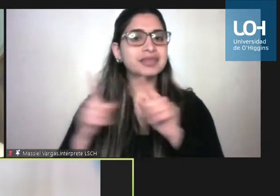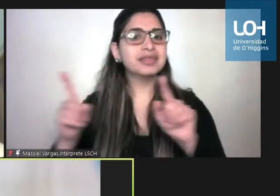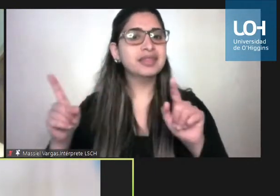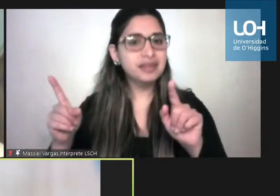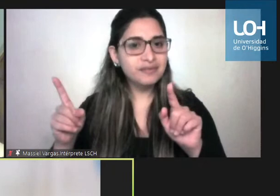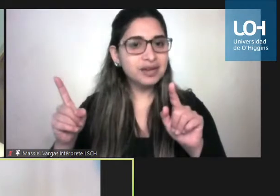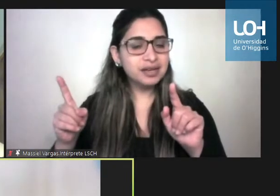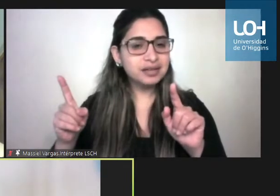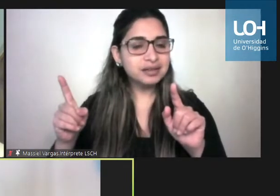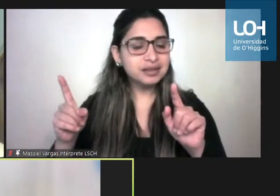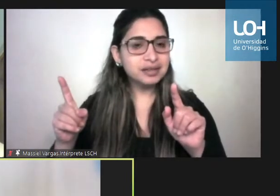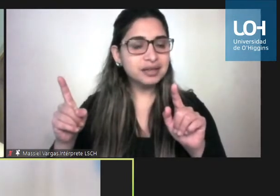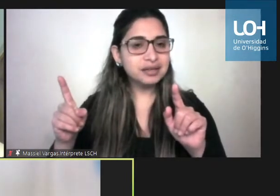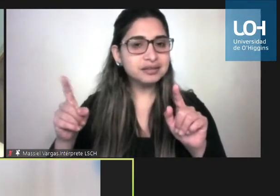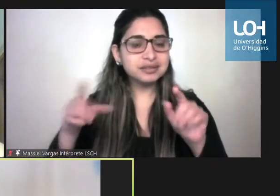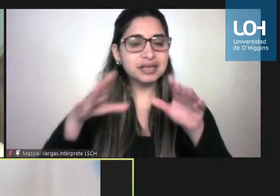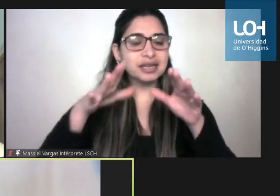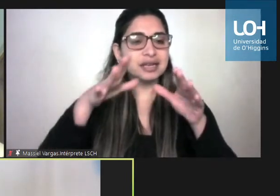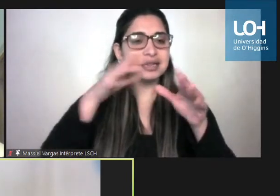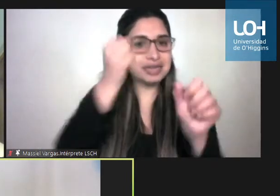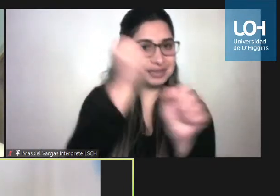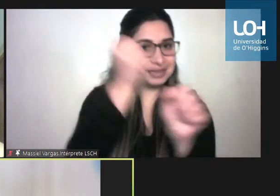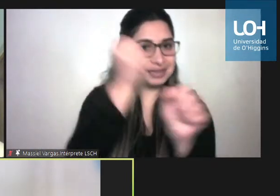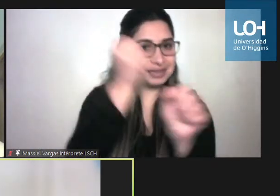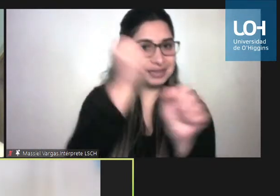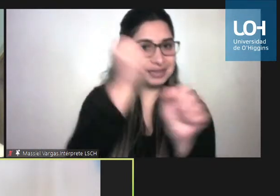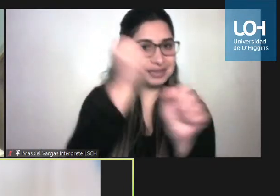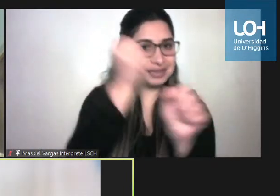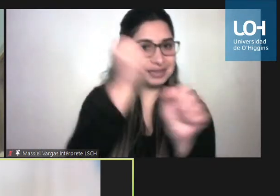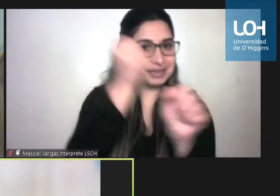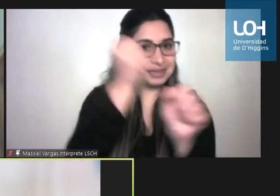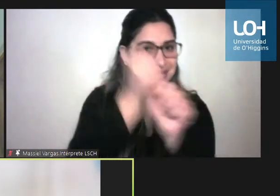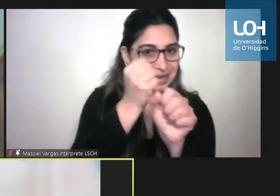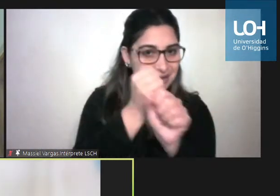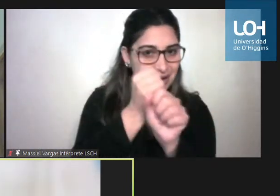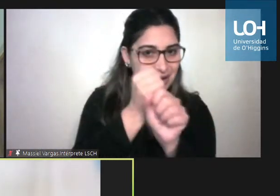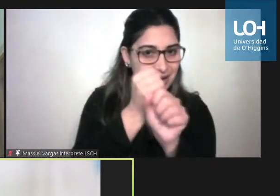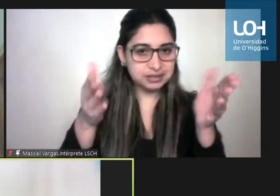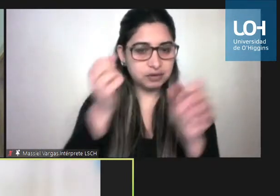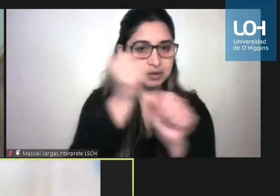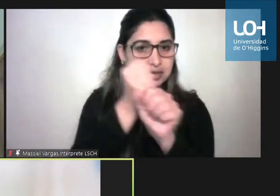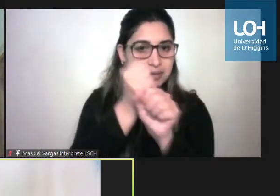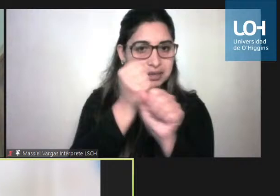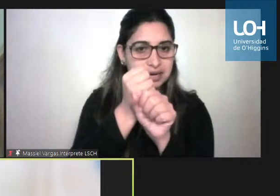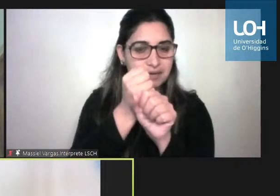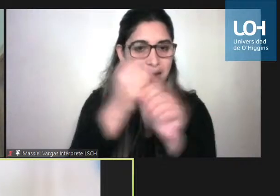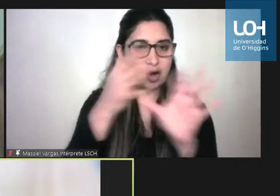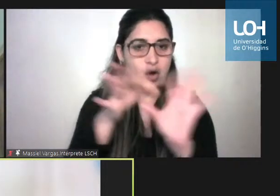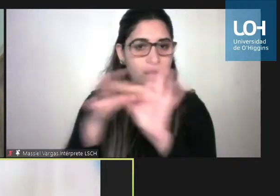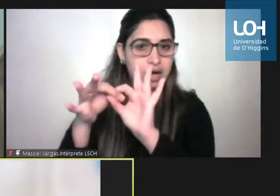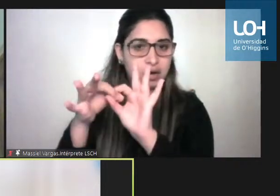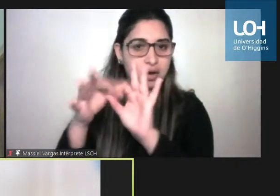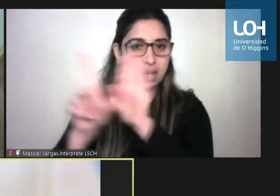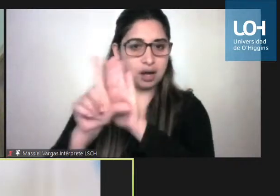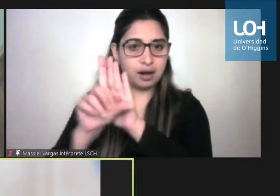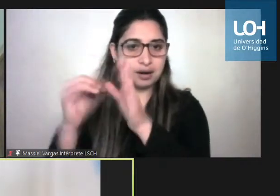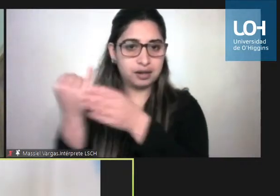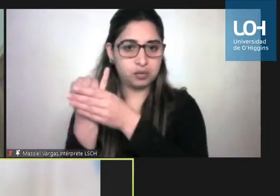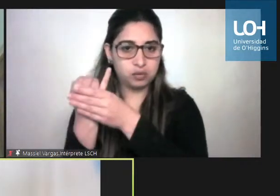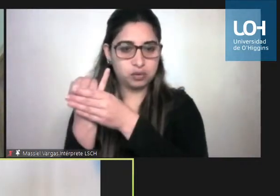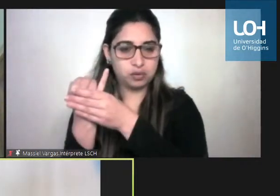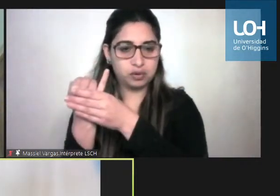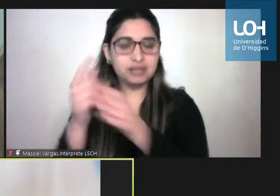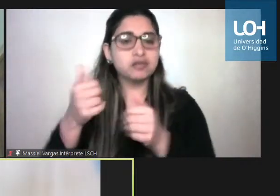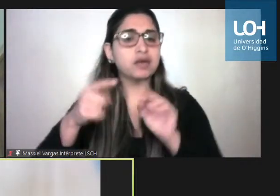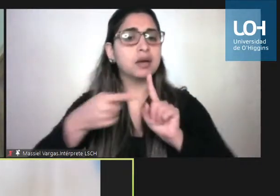laborales tanto de trabajo propiamente tal como de plataformas asociadas a la ley de inclusión laboral y eso fue súper